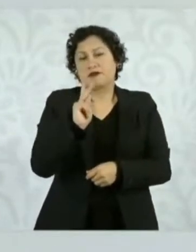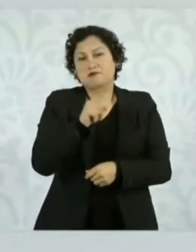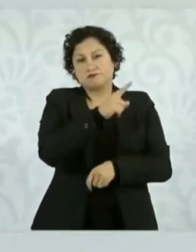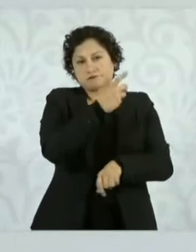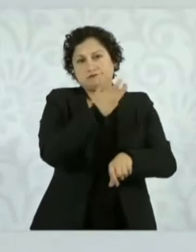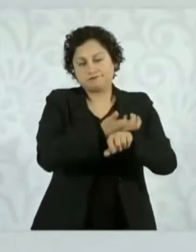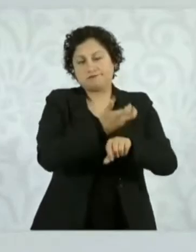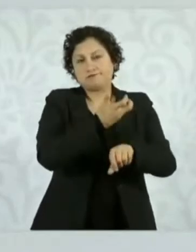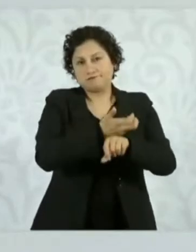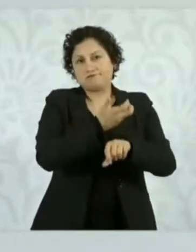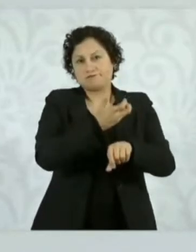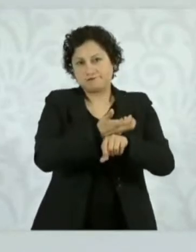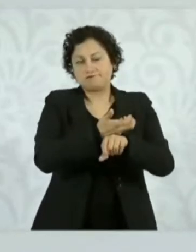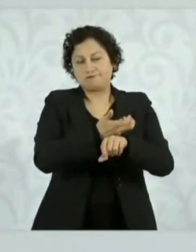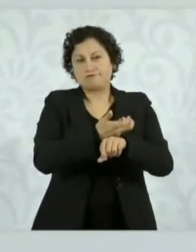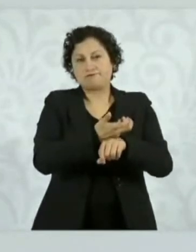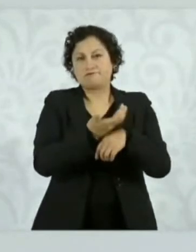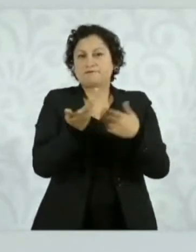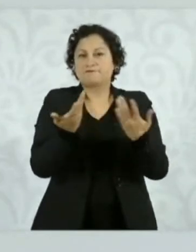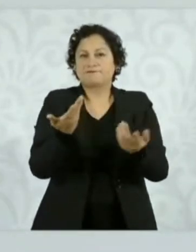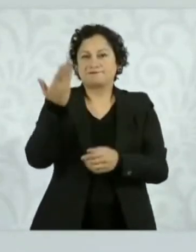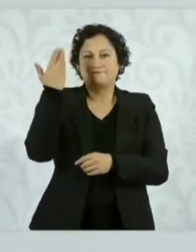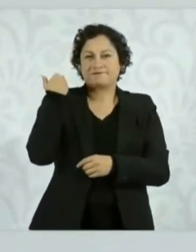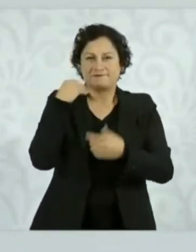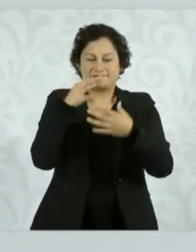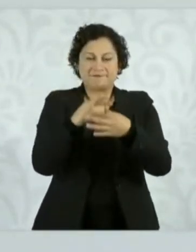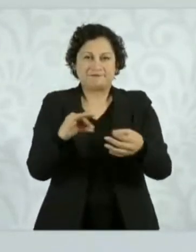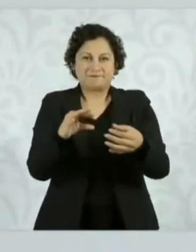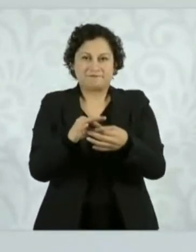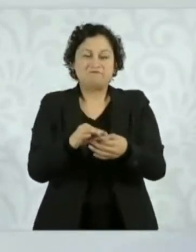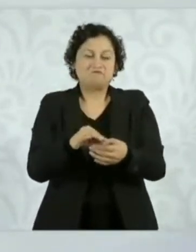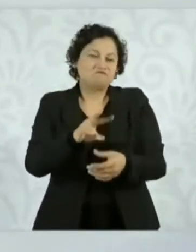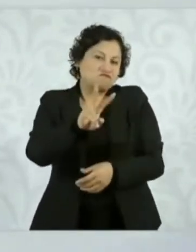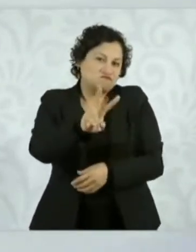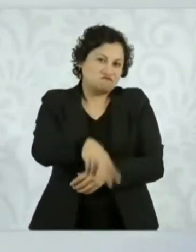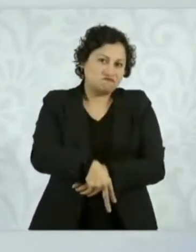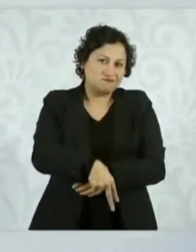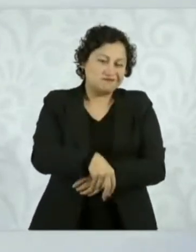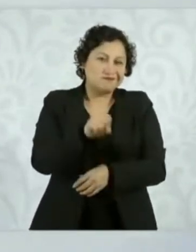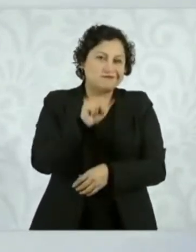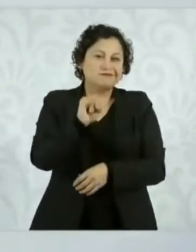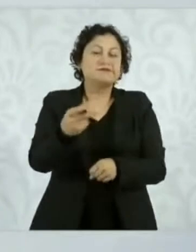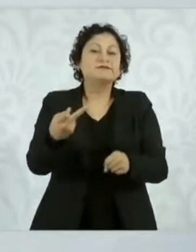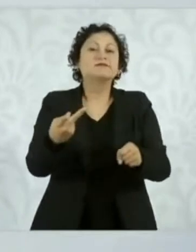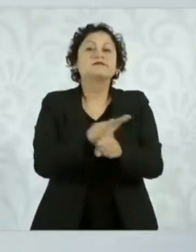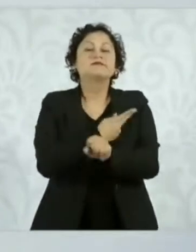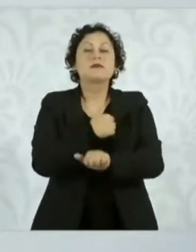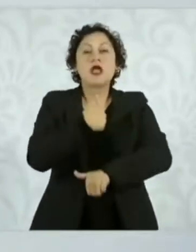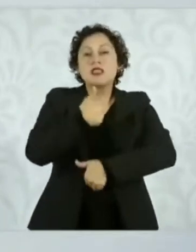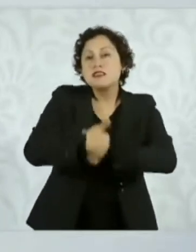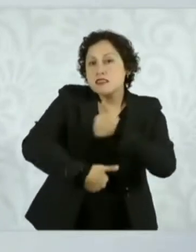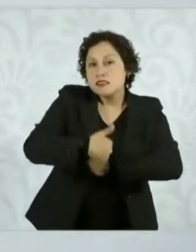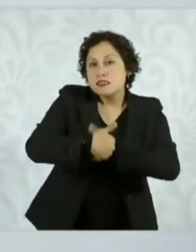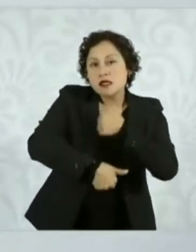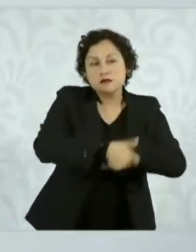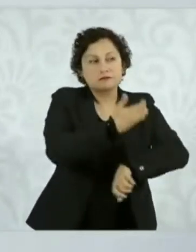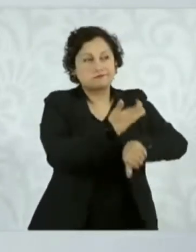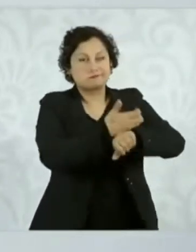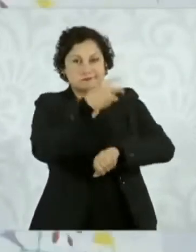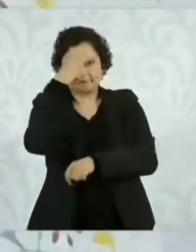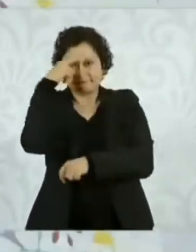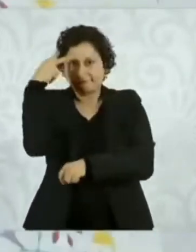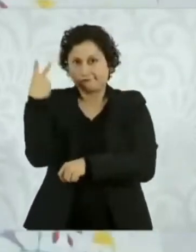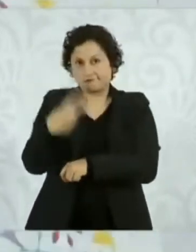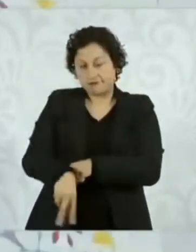Unidos. Y como lo dijimos ahí, estuvimos totalmente de acuerdo. No es que haya competencia entre México y Estados Unidos,